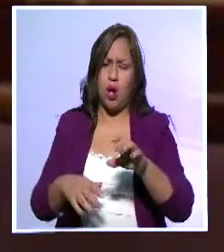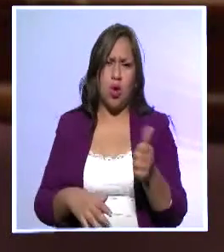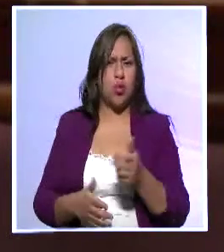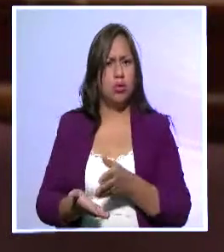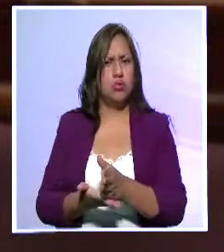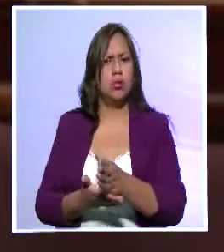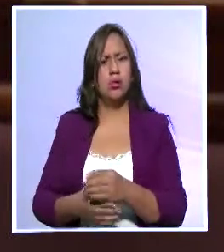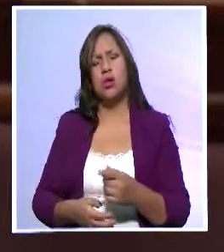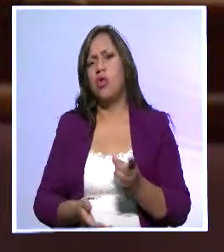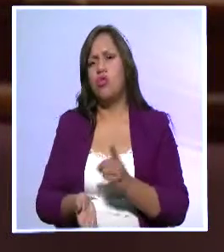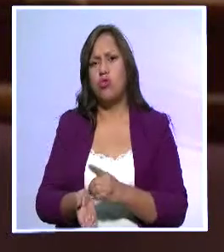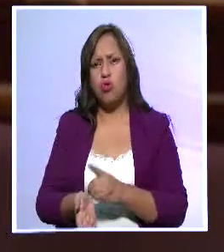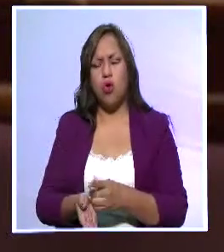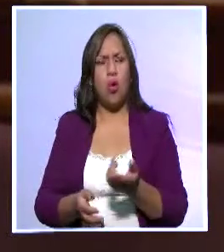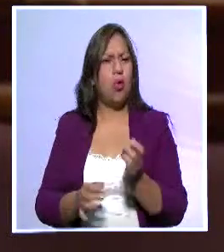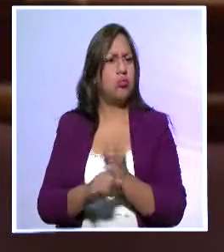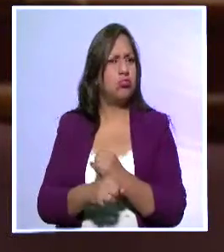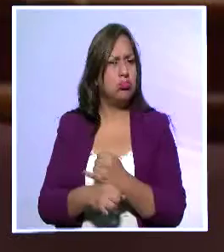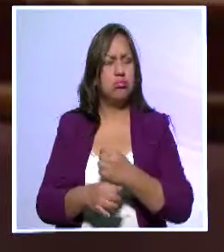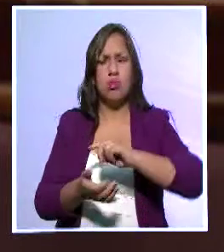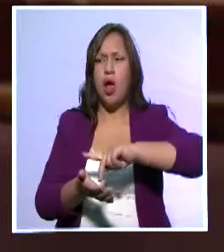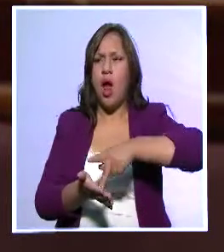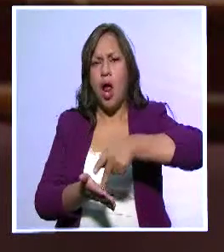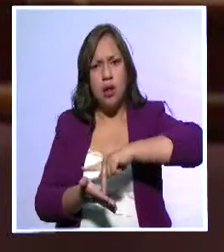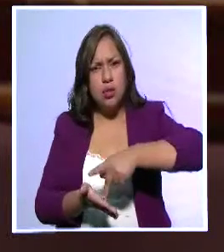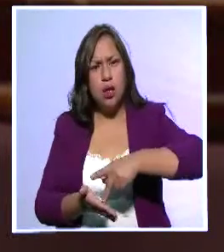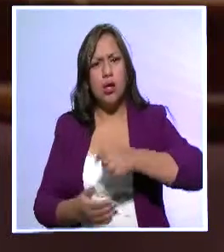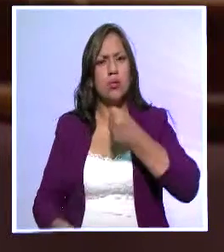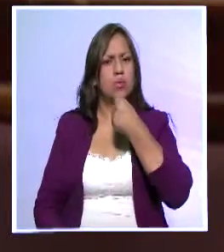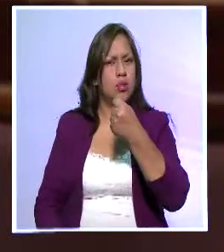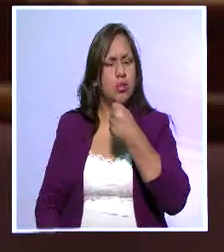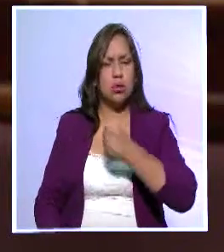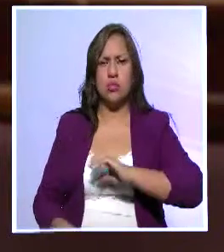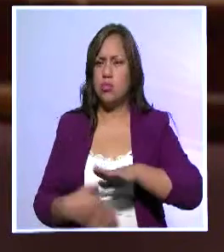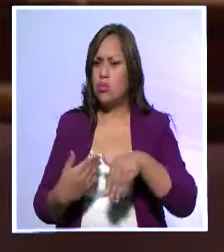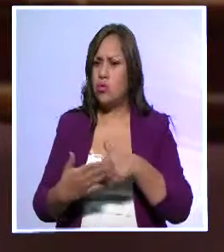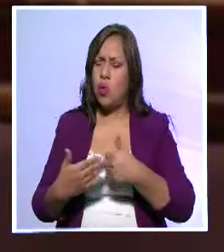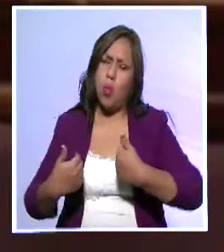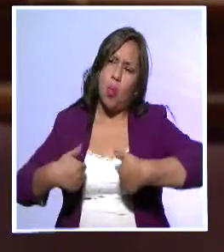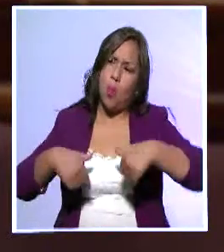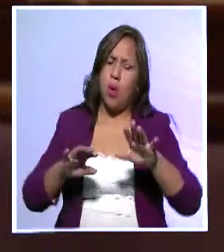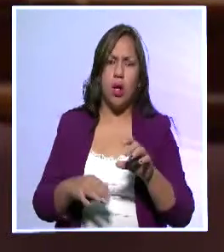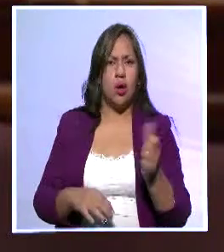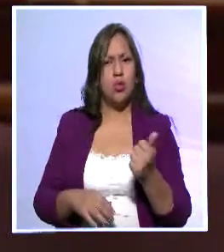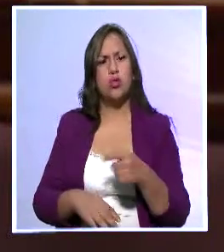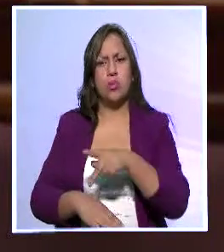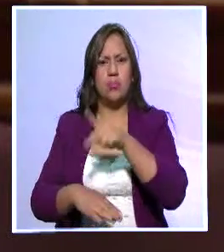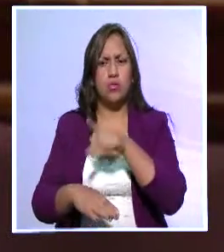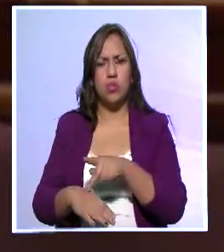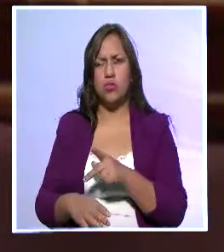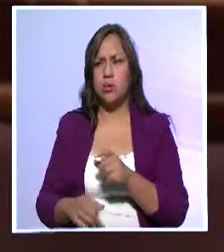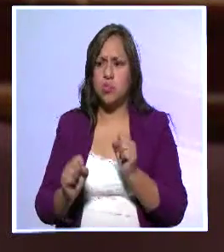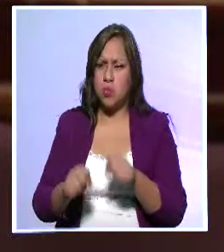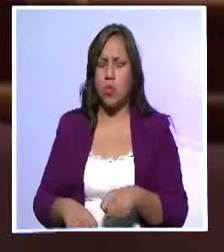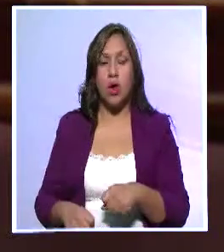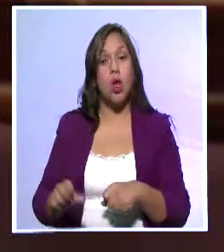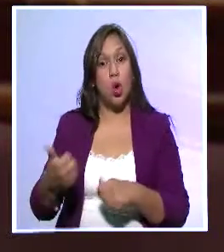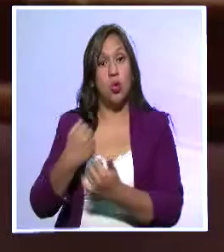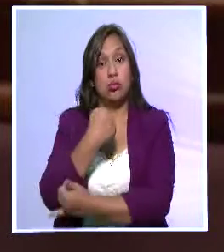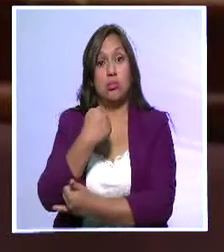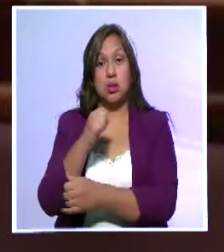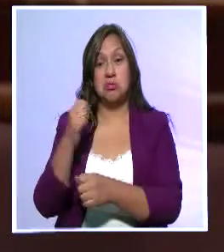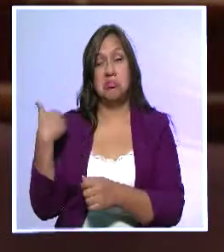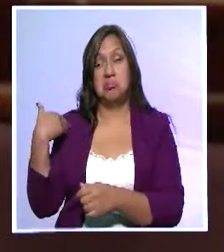que un médico, igual que un arquitecto, igual que un ingeniero, igual que un periodista. Igual que cualquier otra profesión, en otros países tenemos este grado de